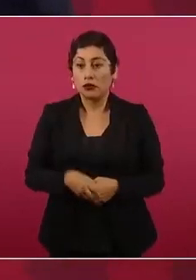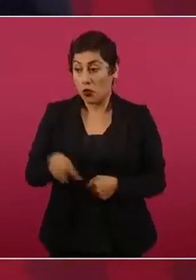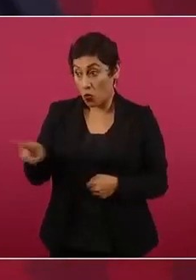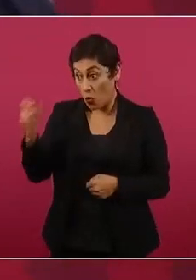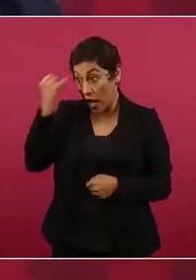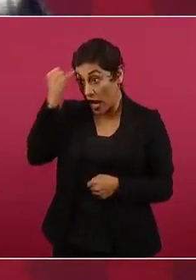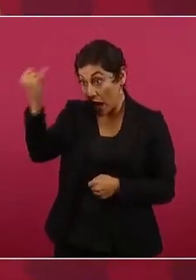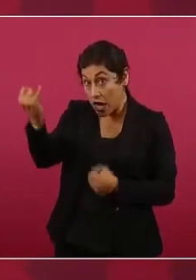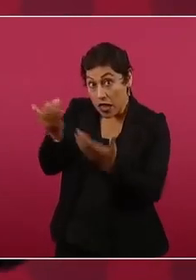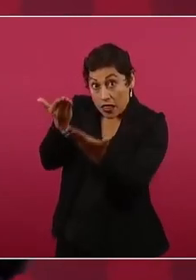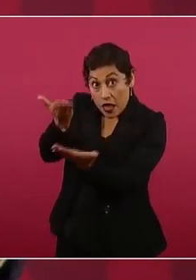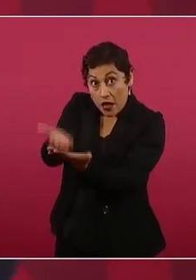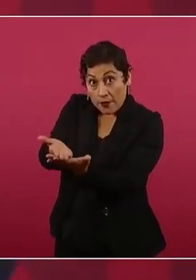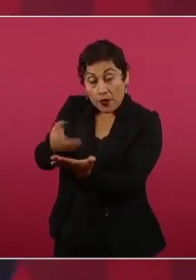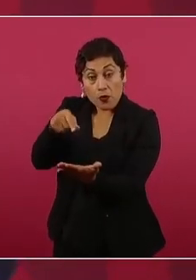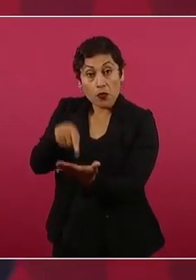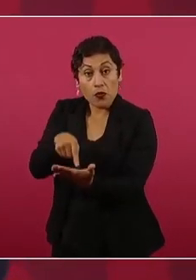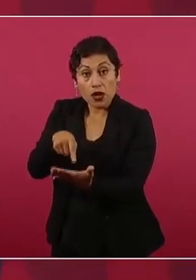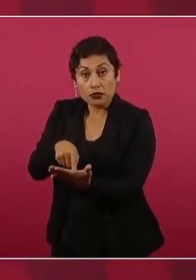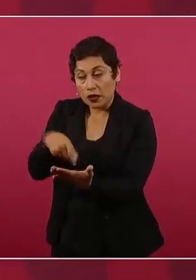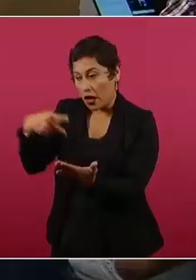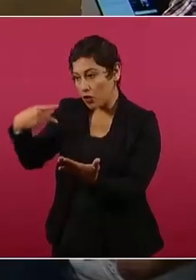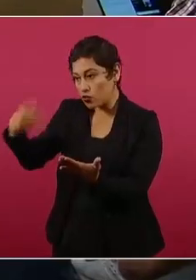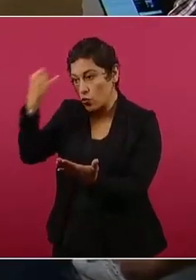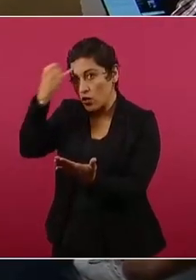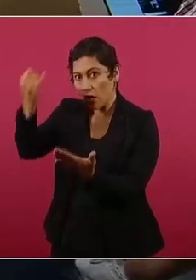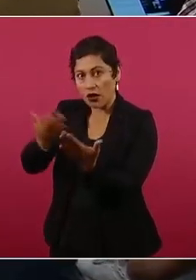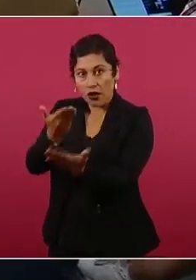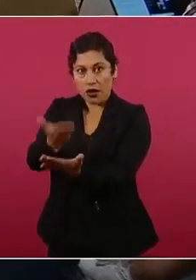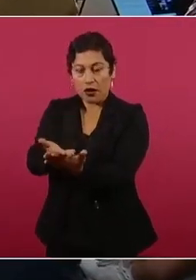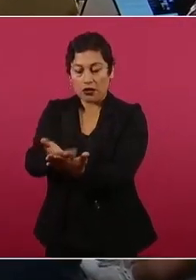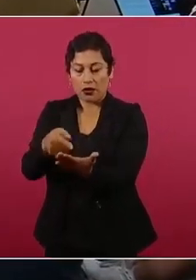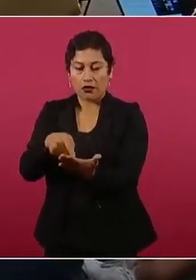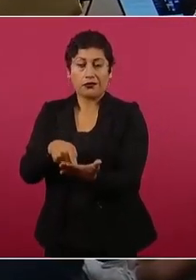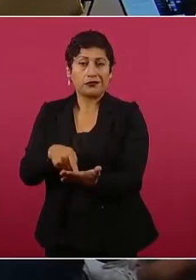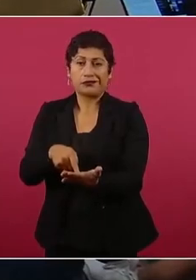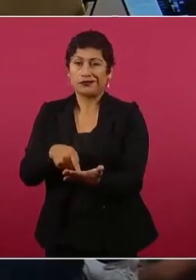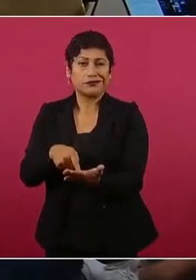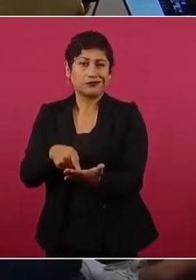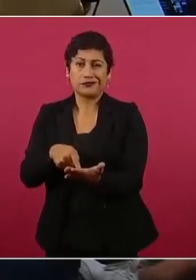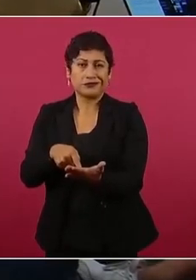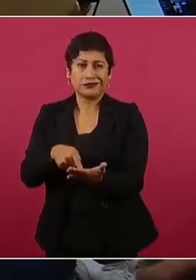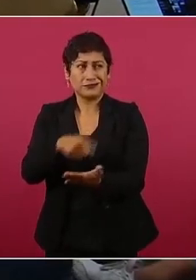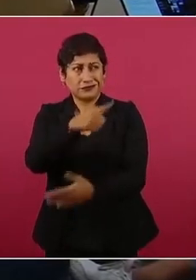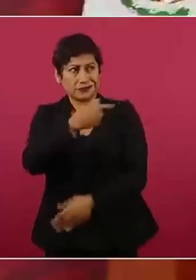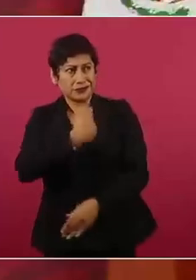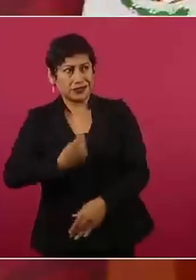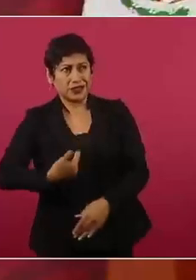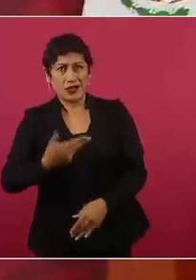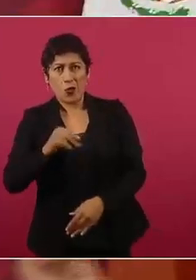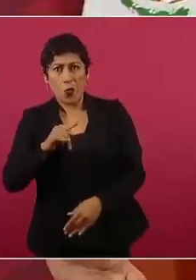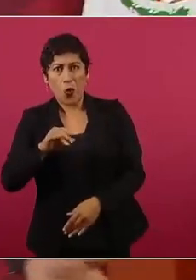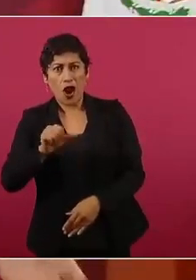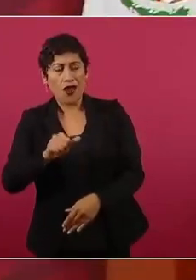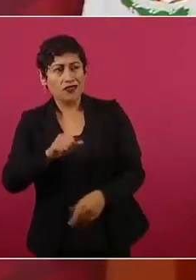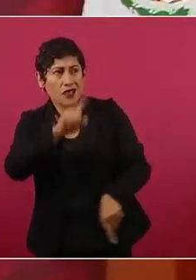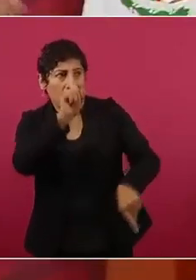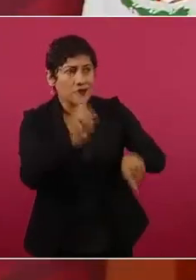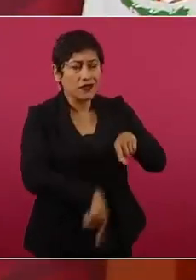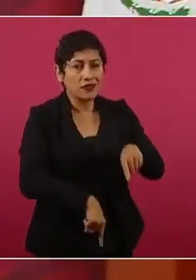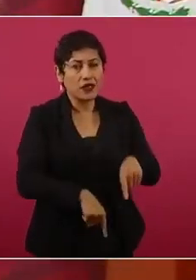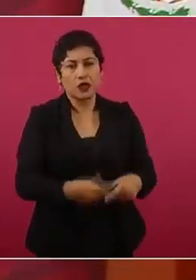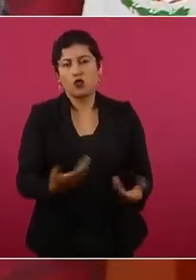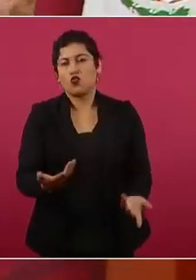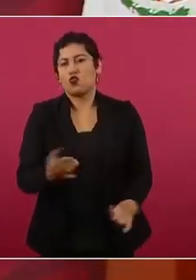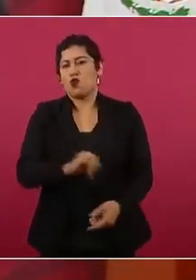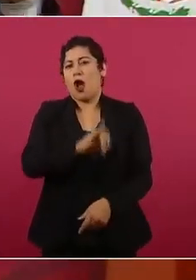pues no vamos a derrocar a Huerta nunca y aquí lo que interesa